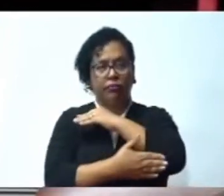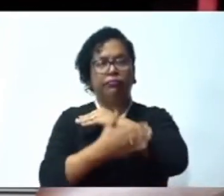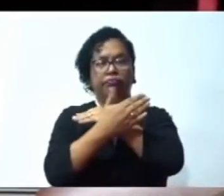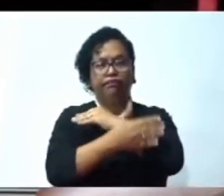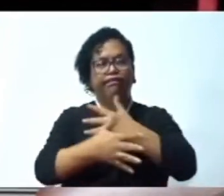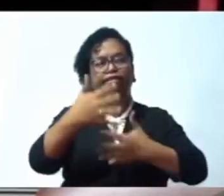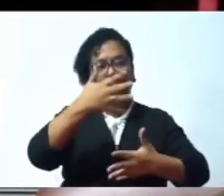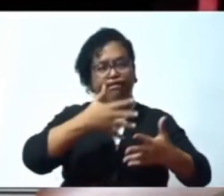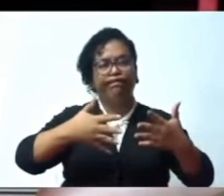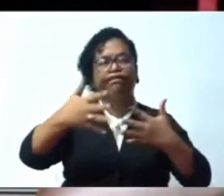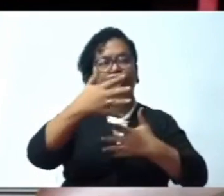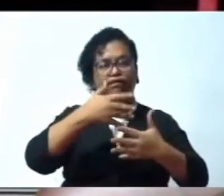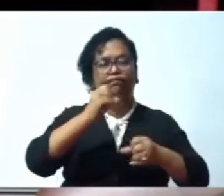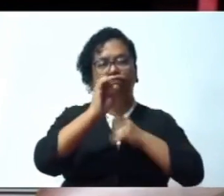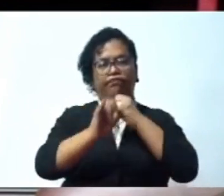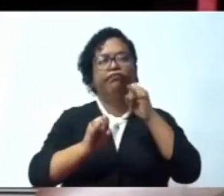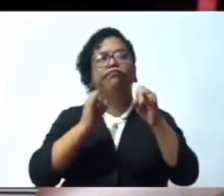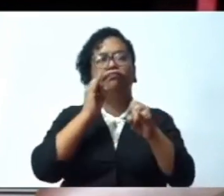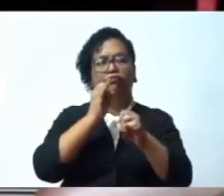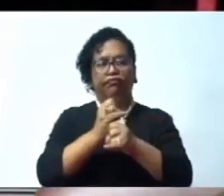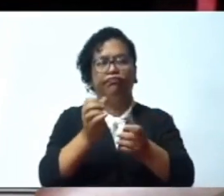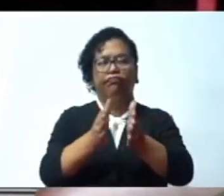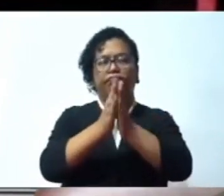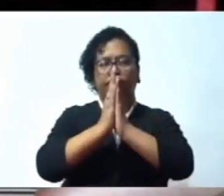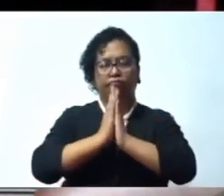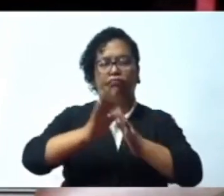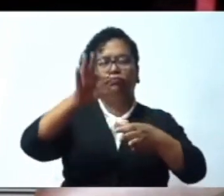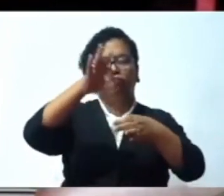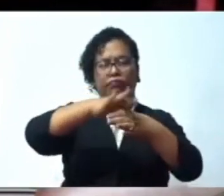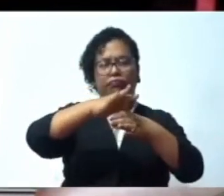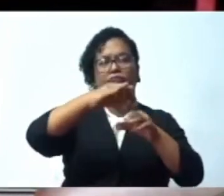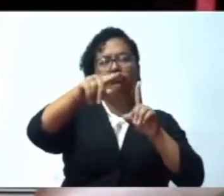pedimos su voto positivo para la aprobación de esta pieza. Gracias, presidente.